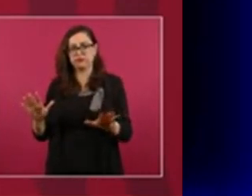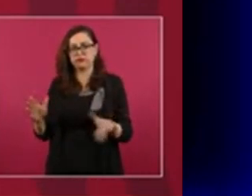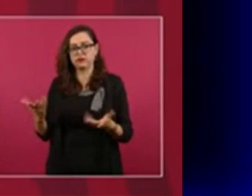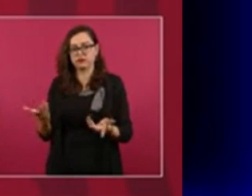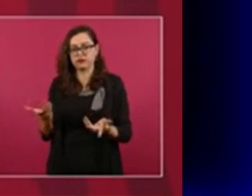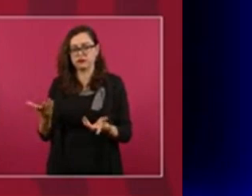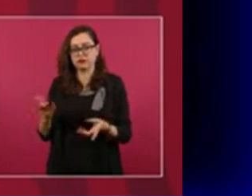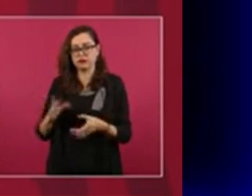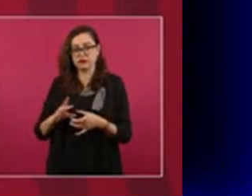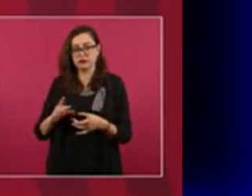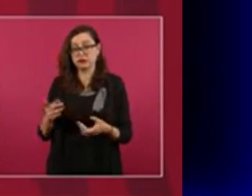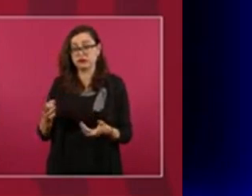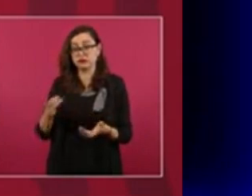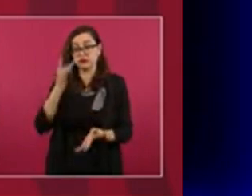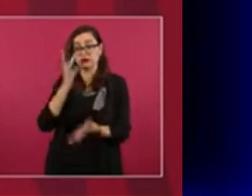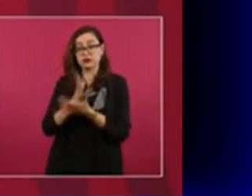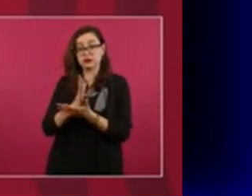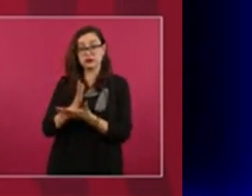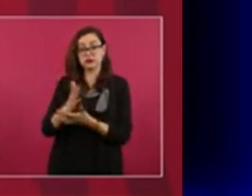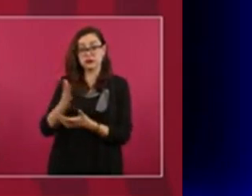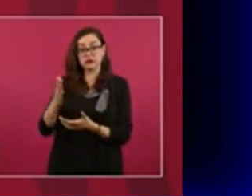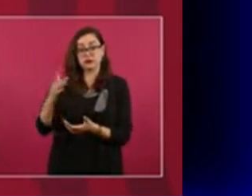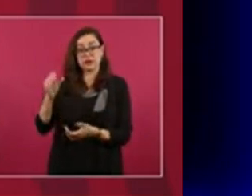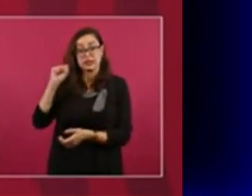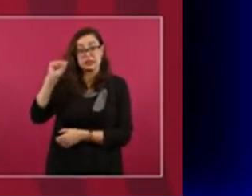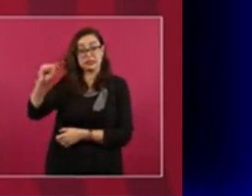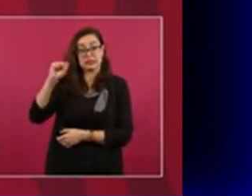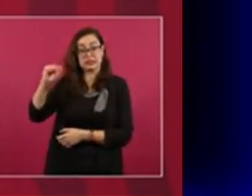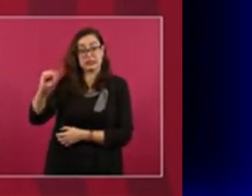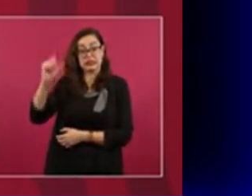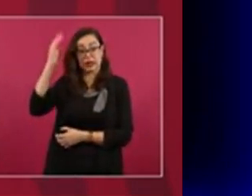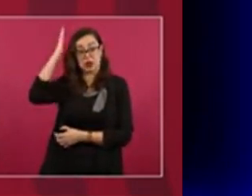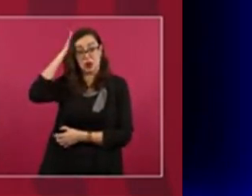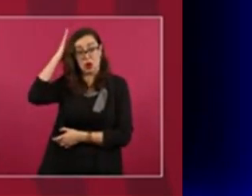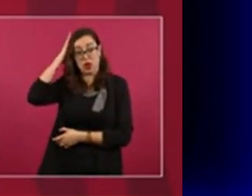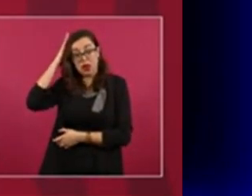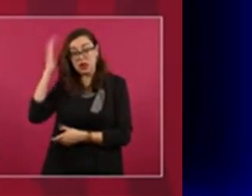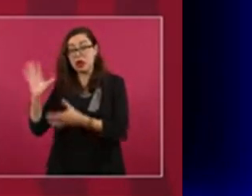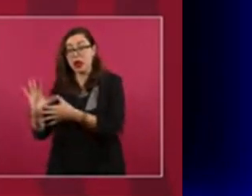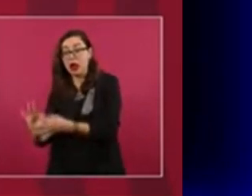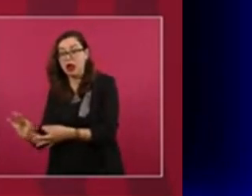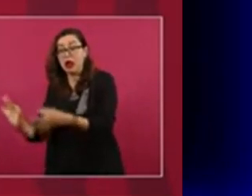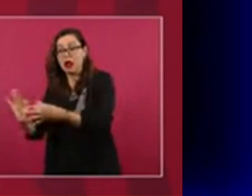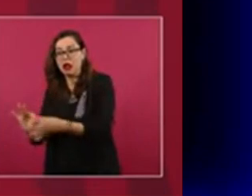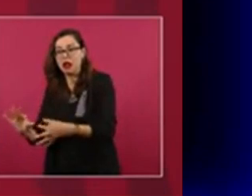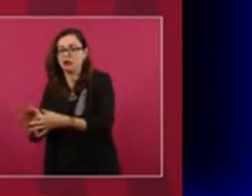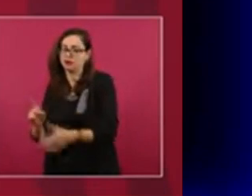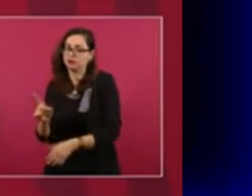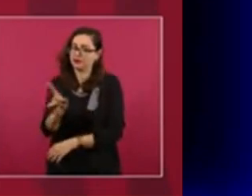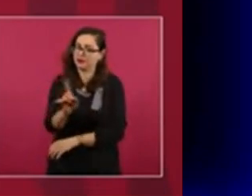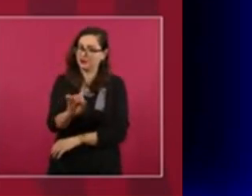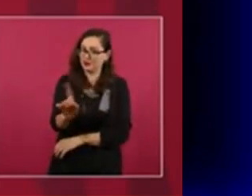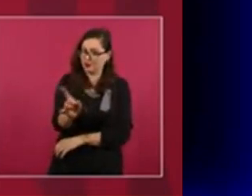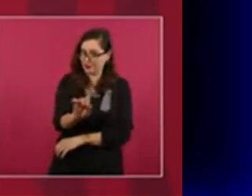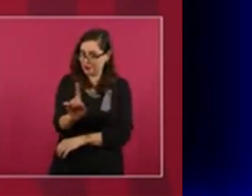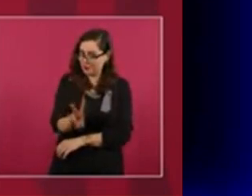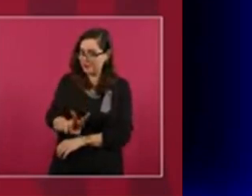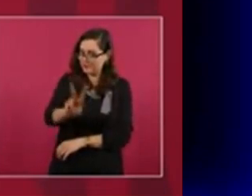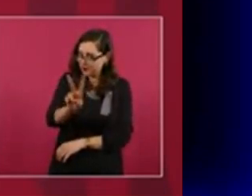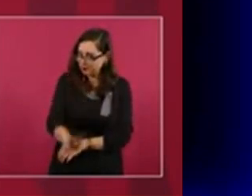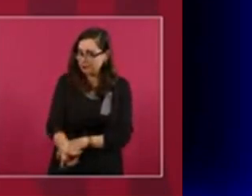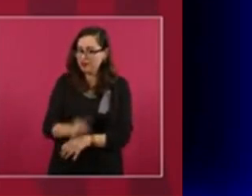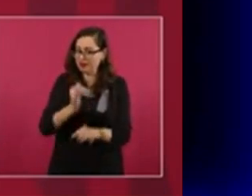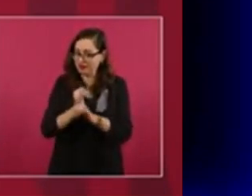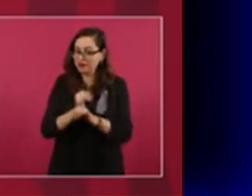dirigentes. Sí, y que se conozca la realidad, o que se